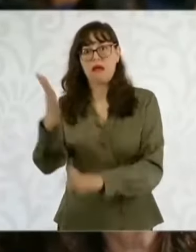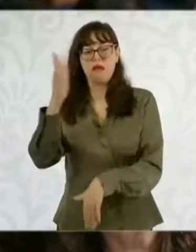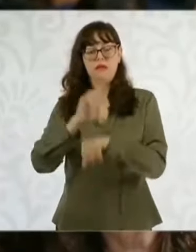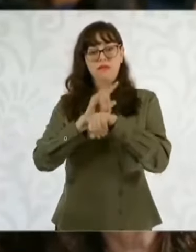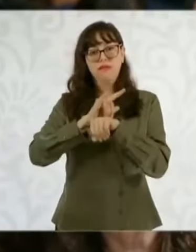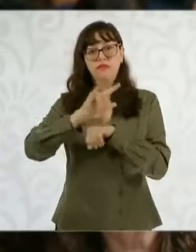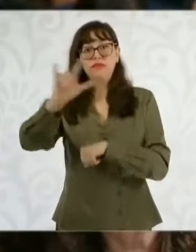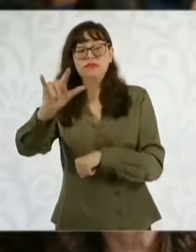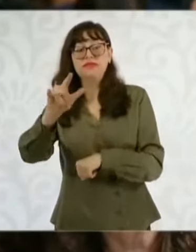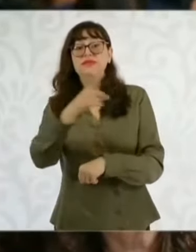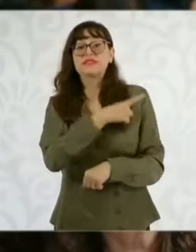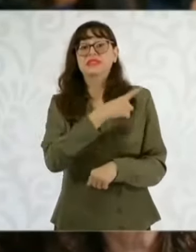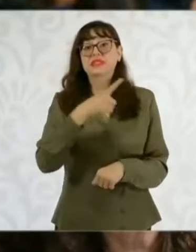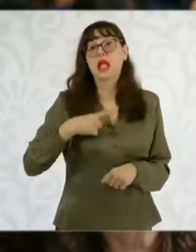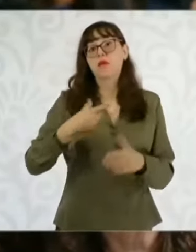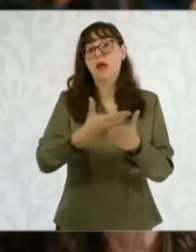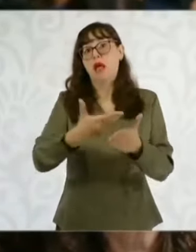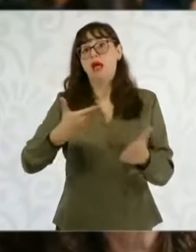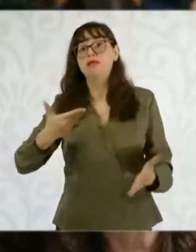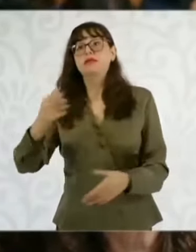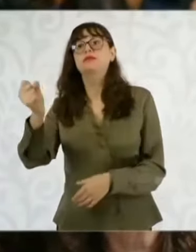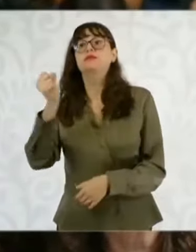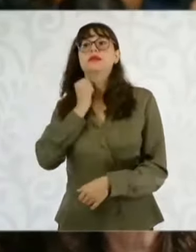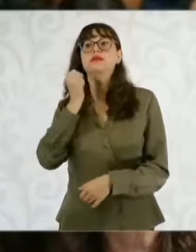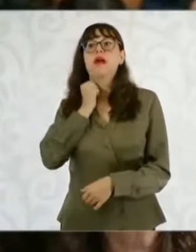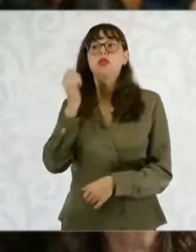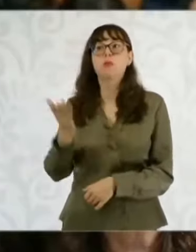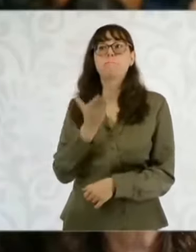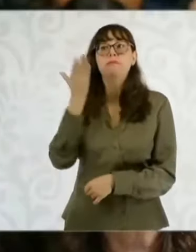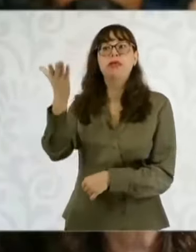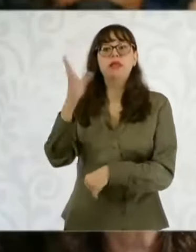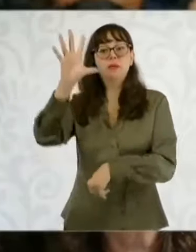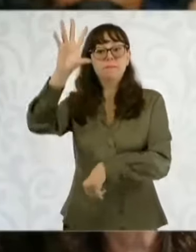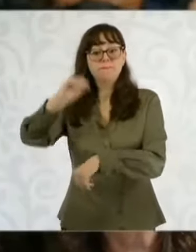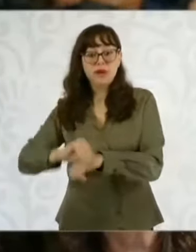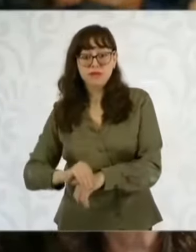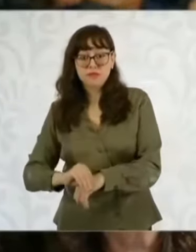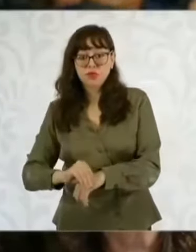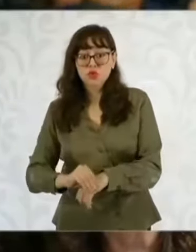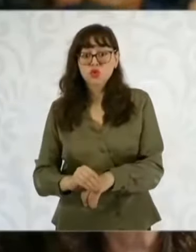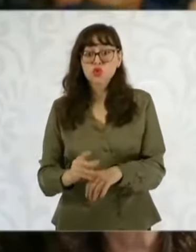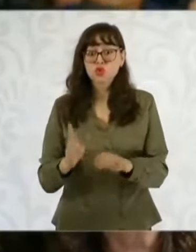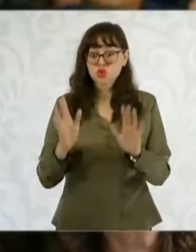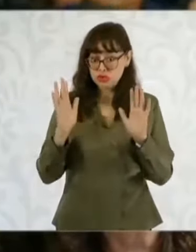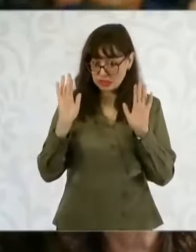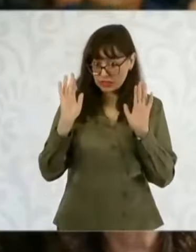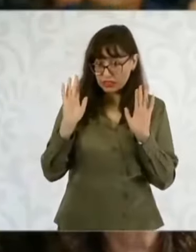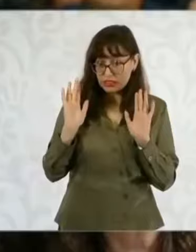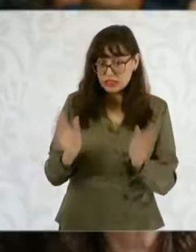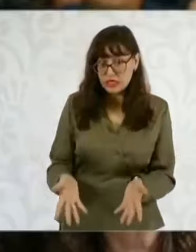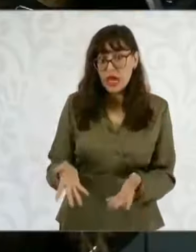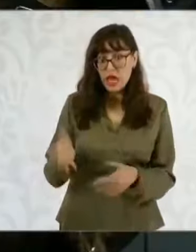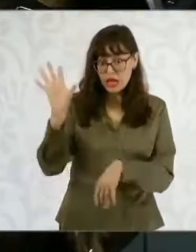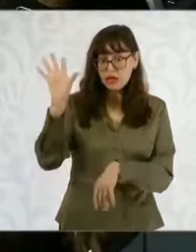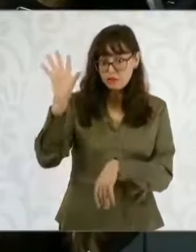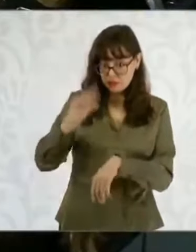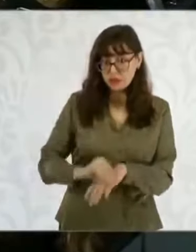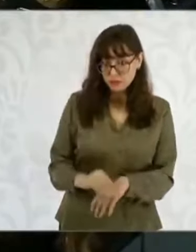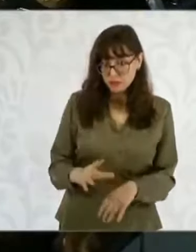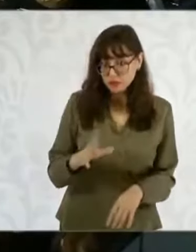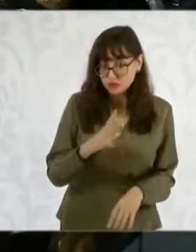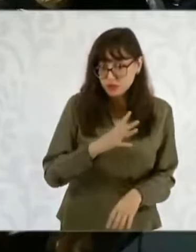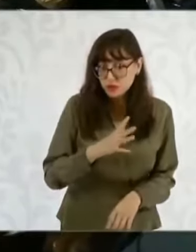salida que se la envíe al Senado de la República. Quisiera saber si ya se envió esta documentación, este permiso